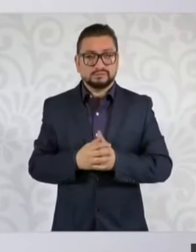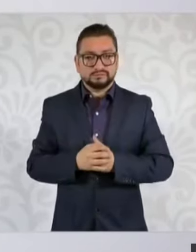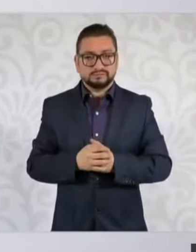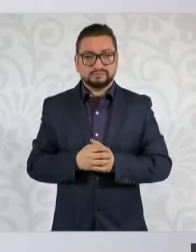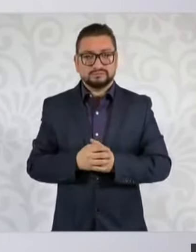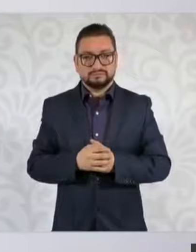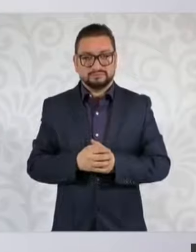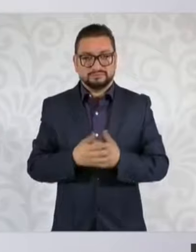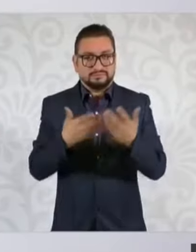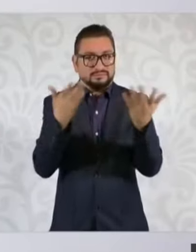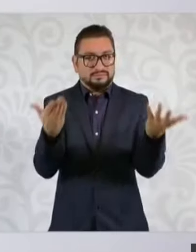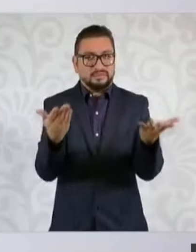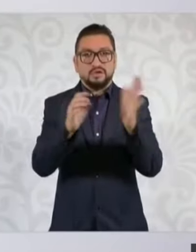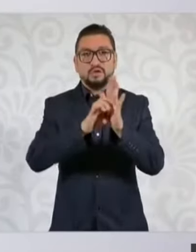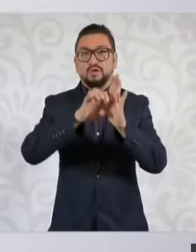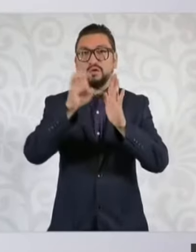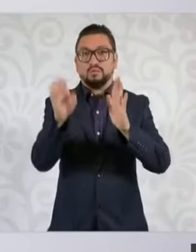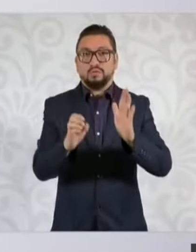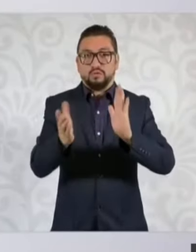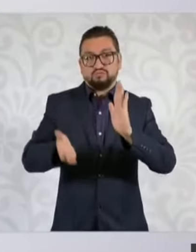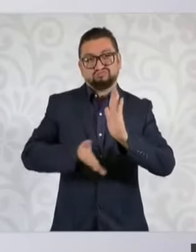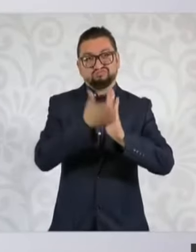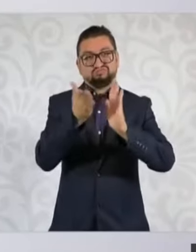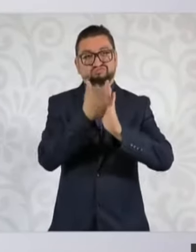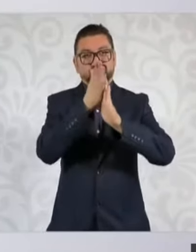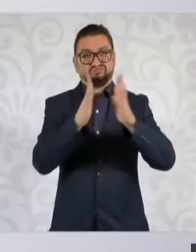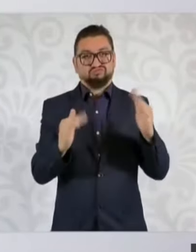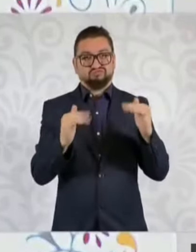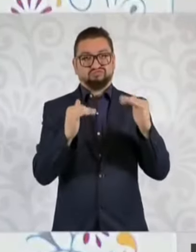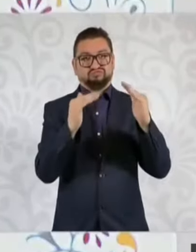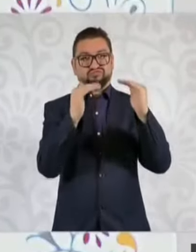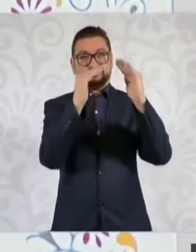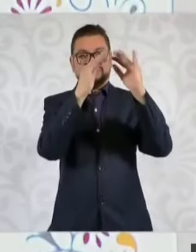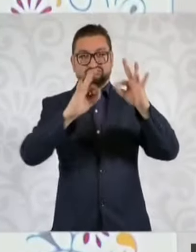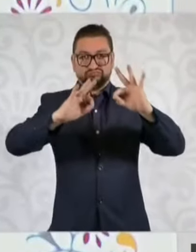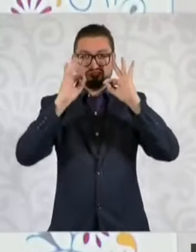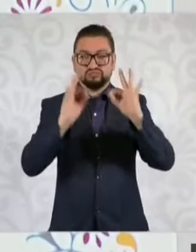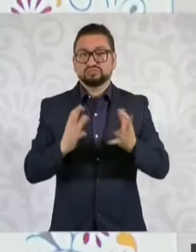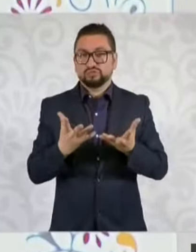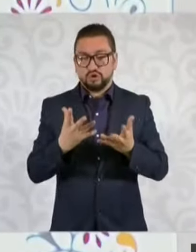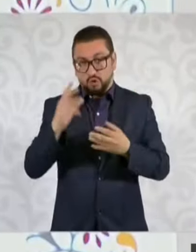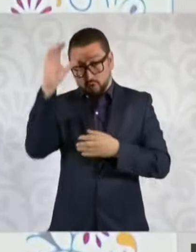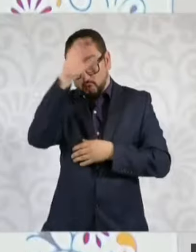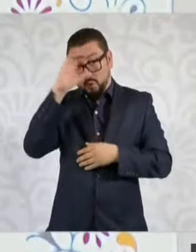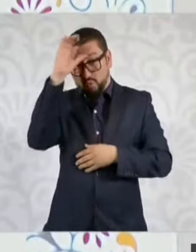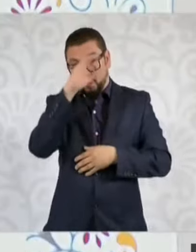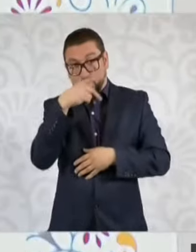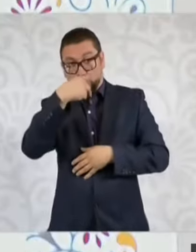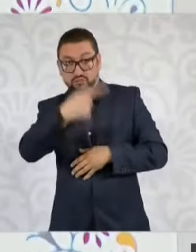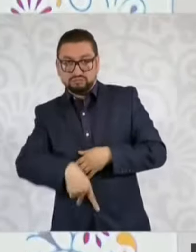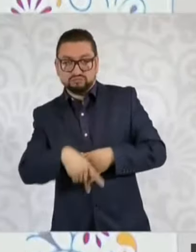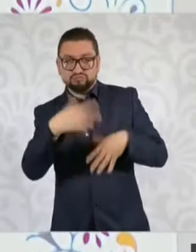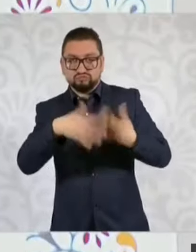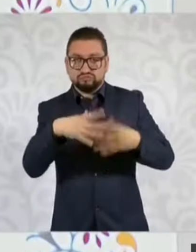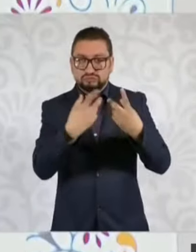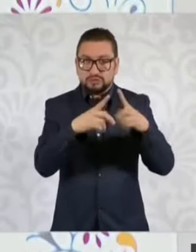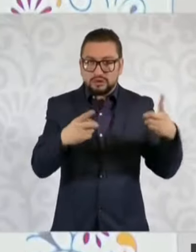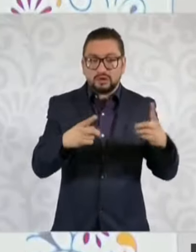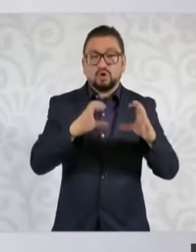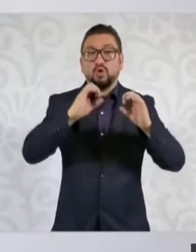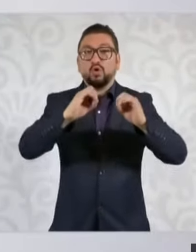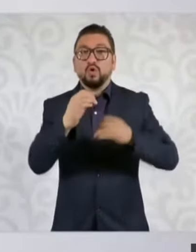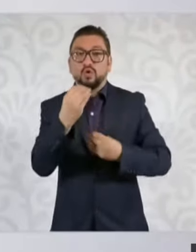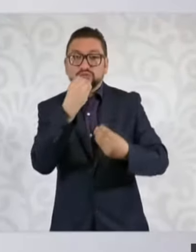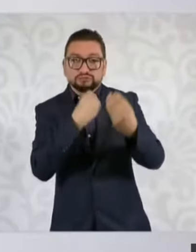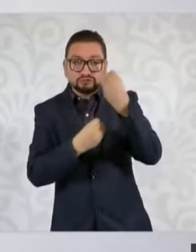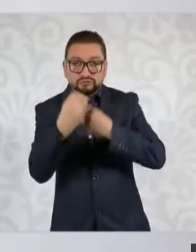o las grandes pirámides, o la propia cultura que desarrollaron, o alimentos que